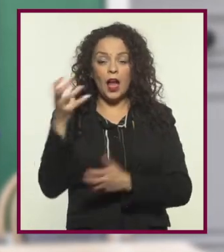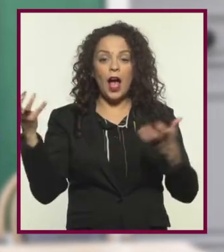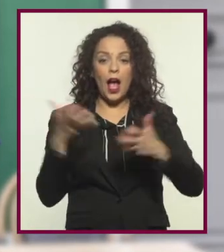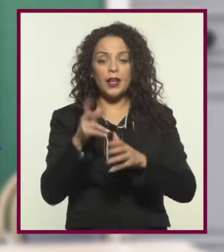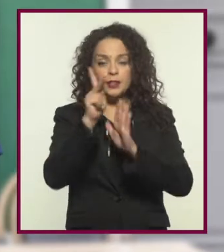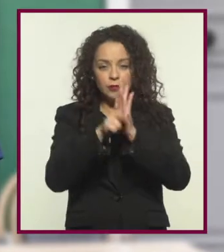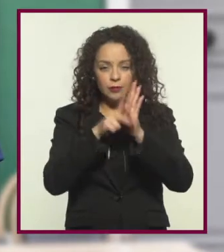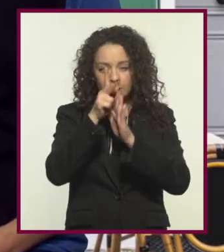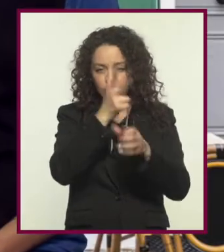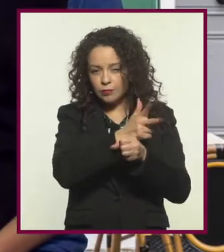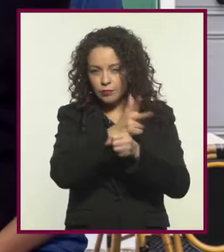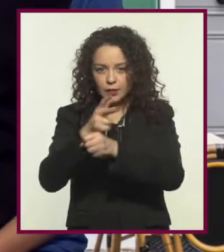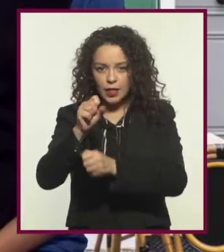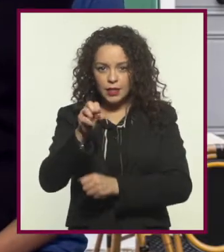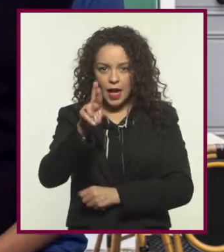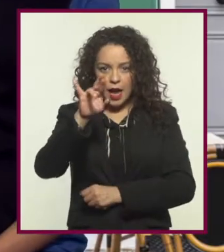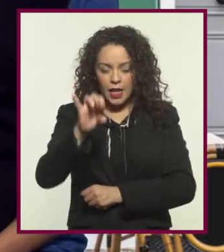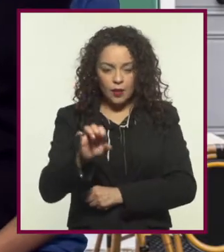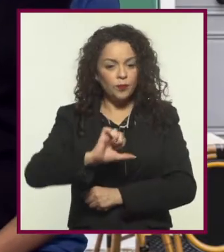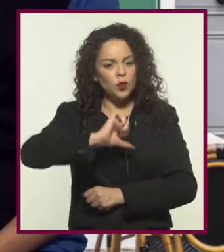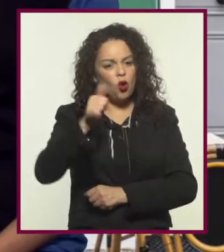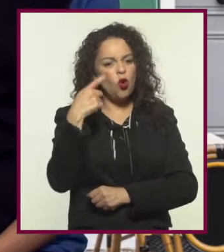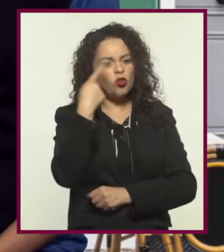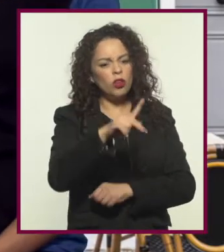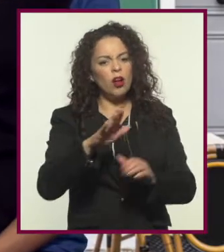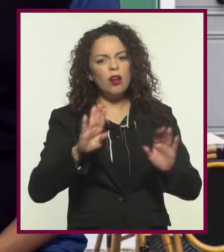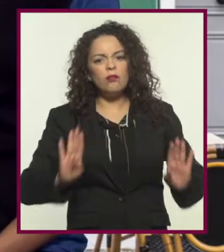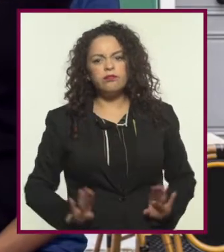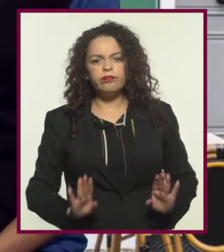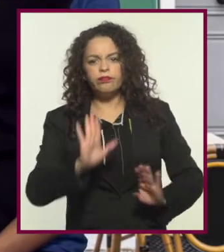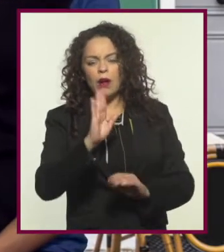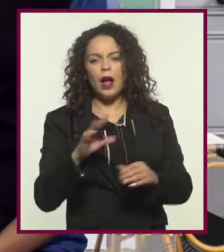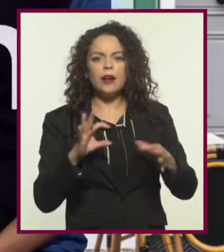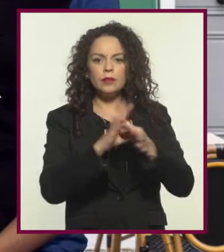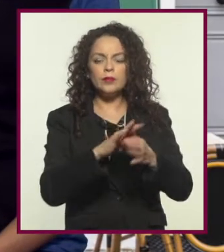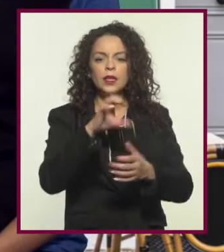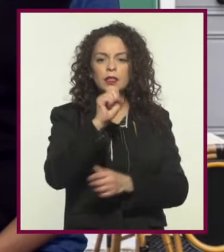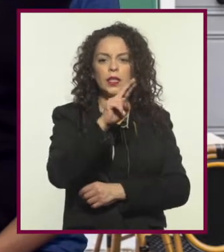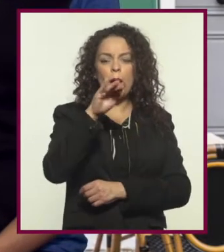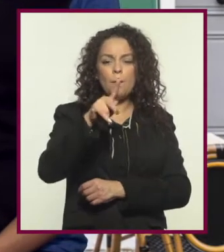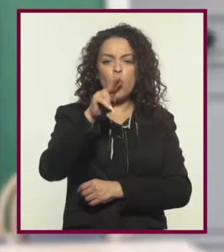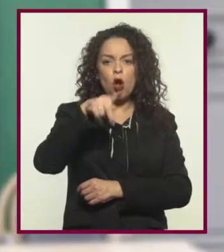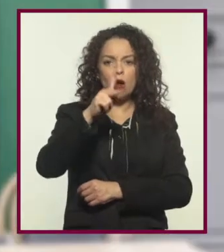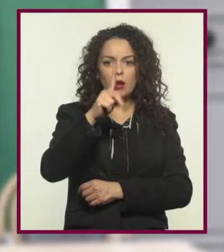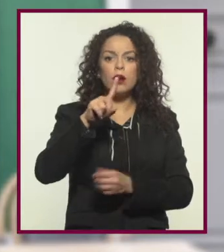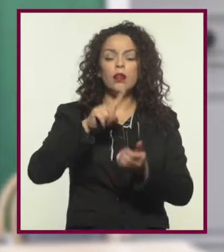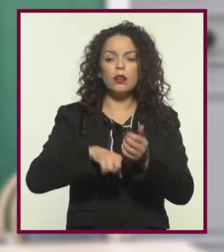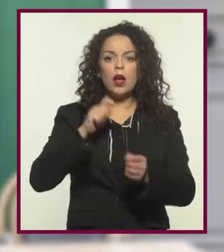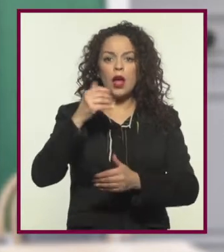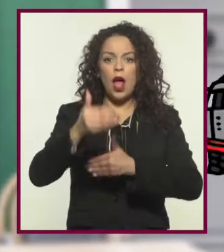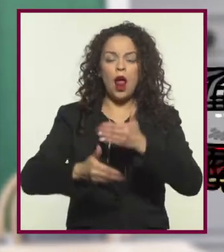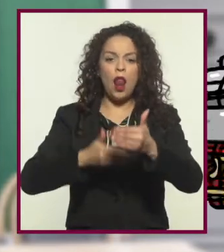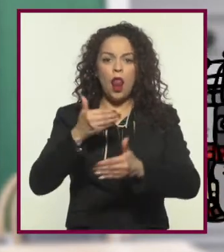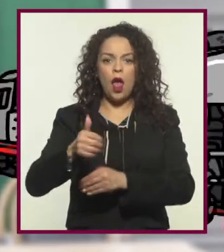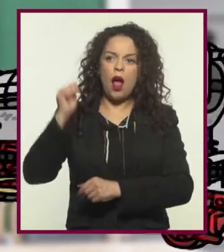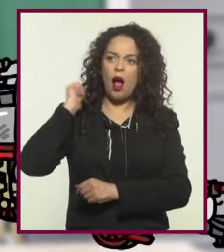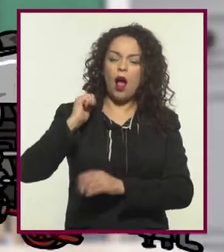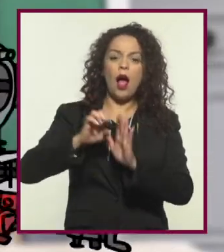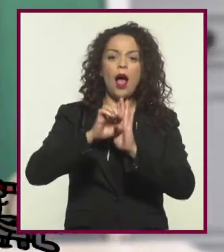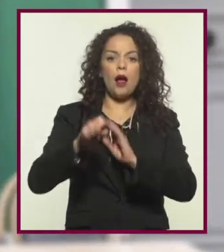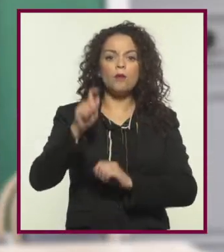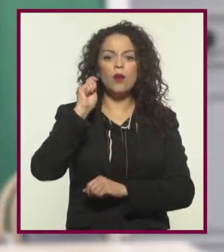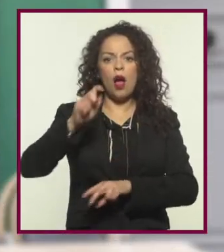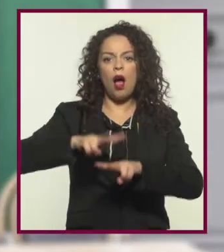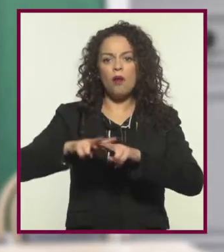serie de televisión. Otros subgéneros contemporáneos de la ciencia ficción son el Steve-Pong, que está basado en avances tecnológicos